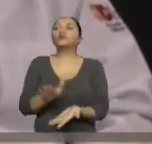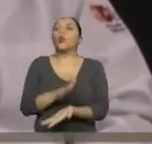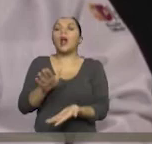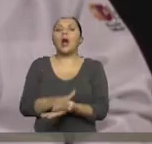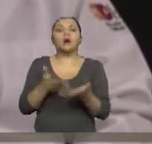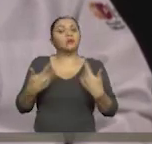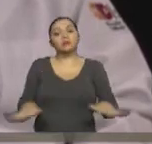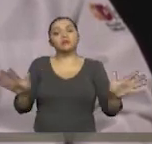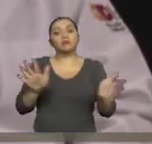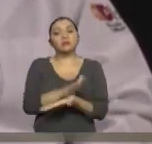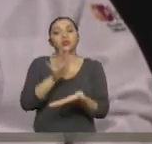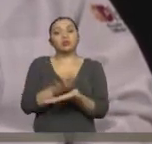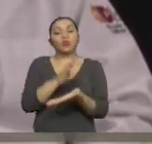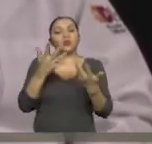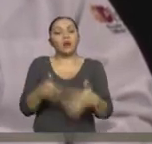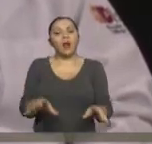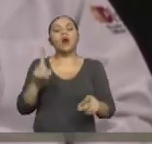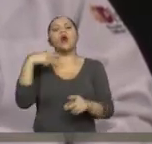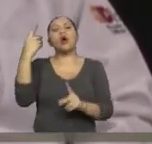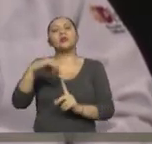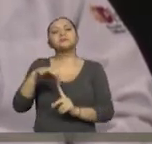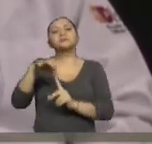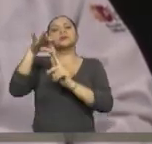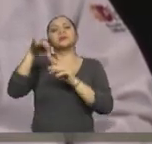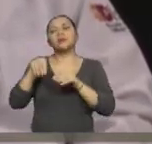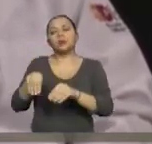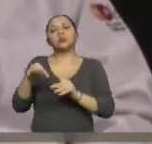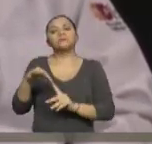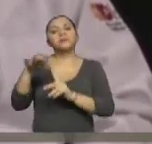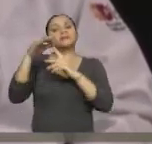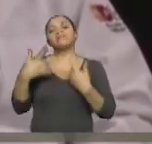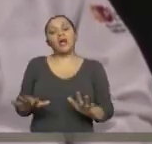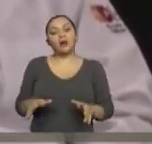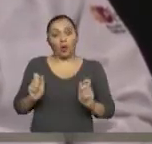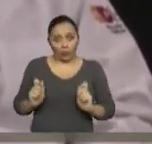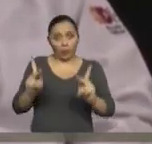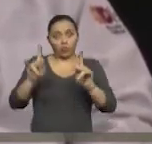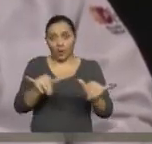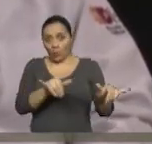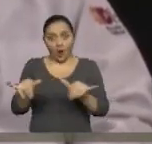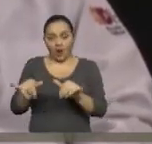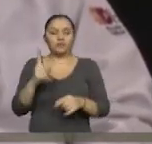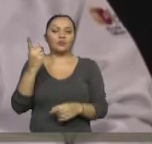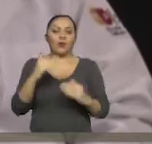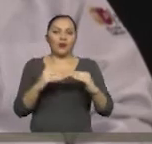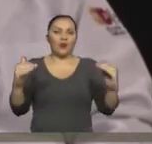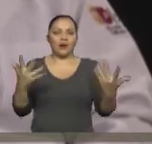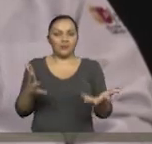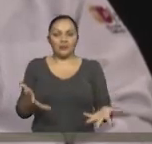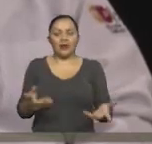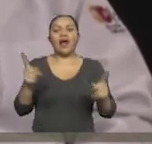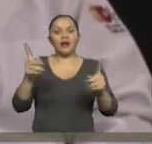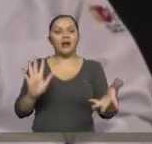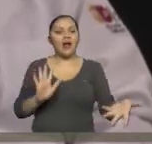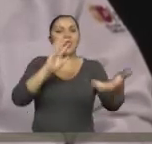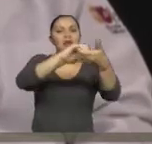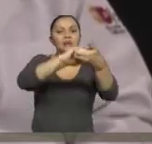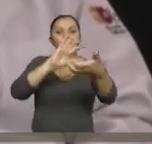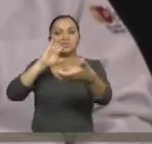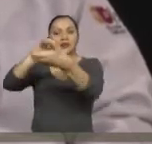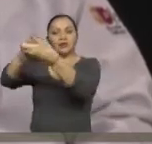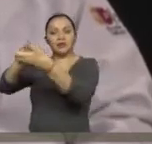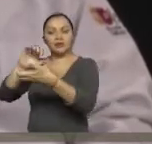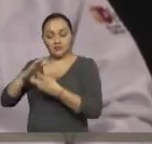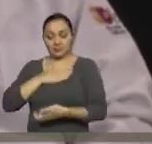una educación especial, no es la misma oportunidad. Y ahí es cuando nosotros hacemos alianzas estratégicas, ¿no es